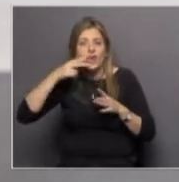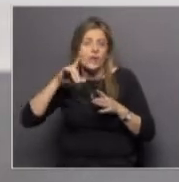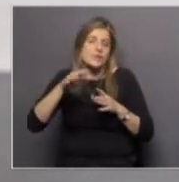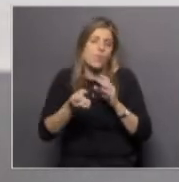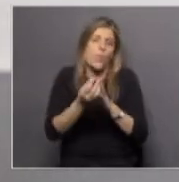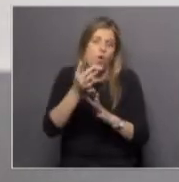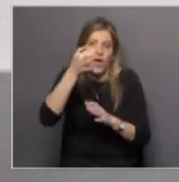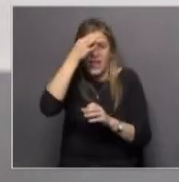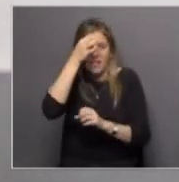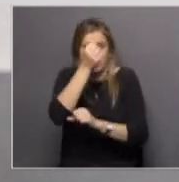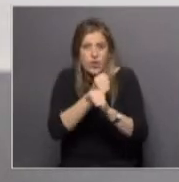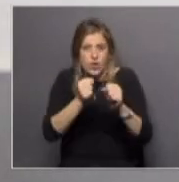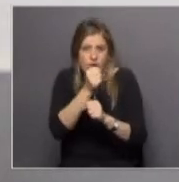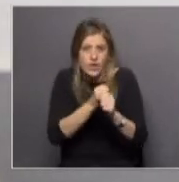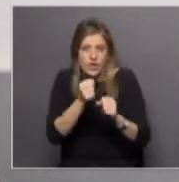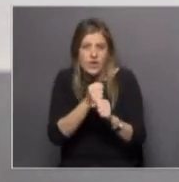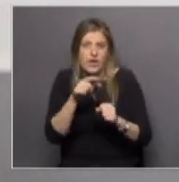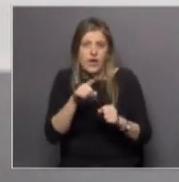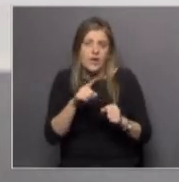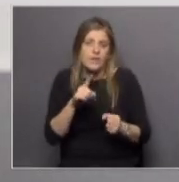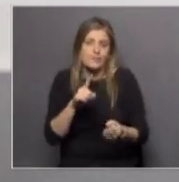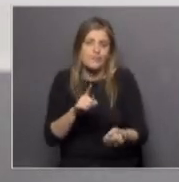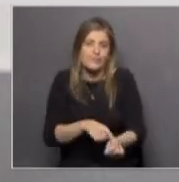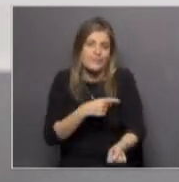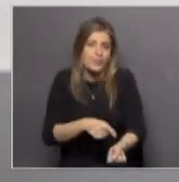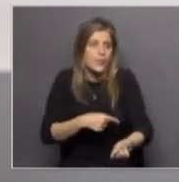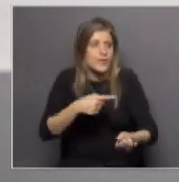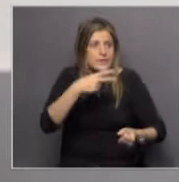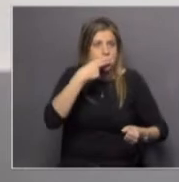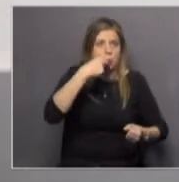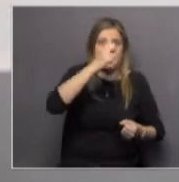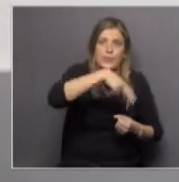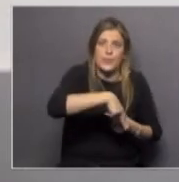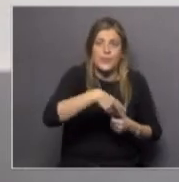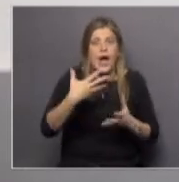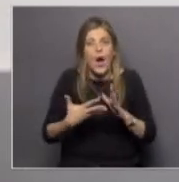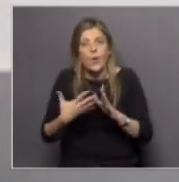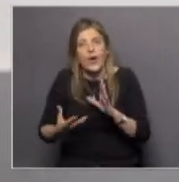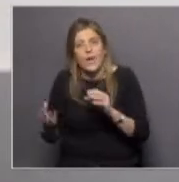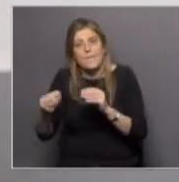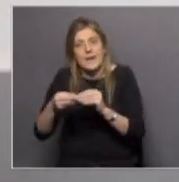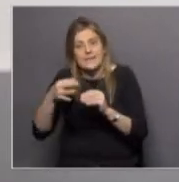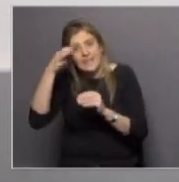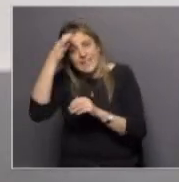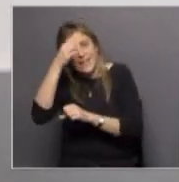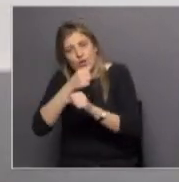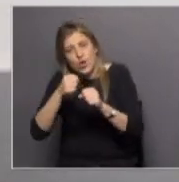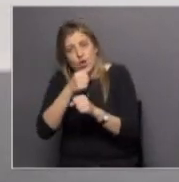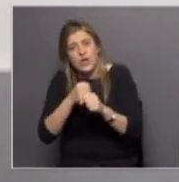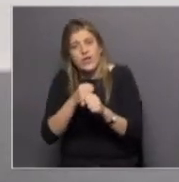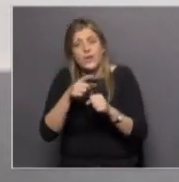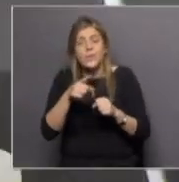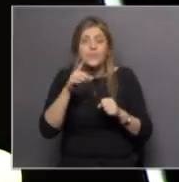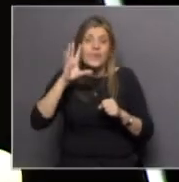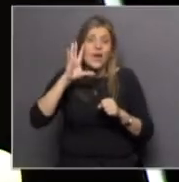tecnológica ¿no? del uso del hábito común pero ahora a partir del uso de una tecnología claro recordemos Daniela que al